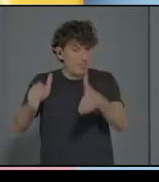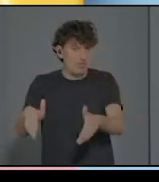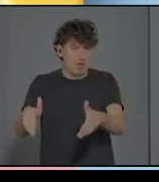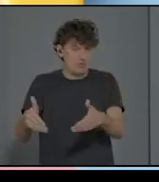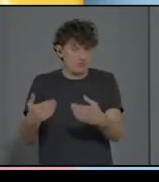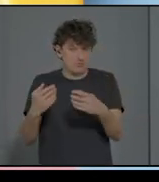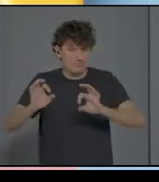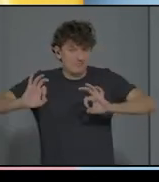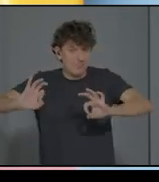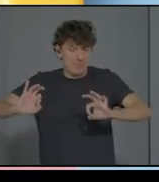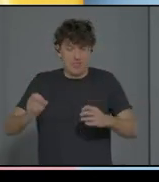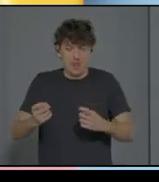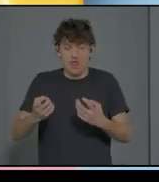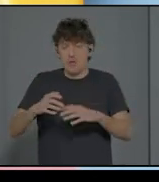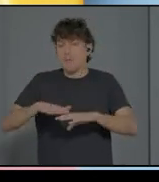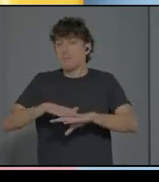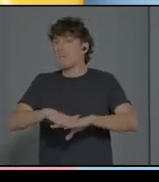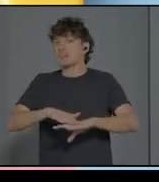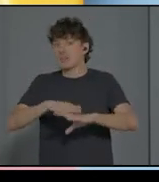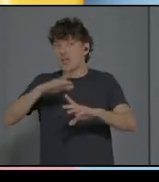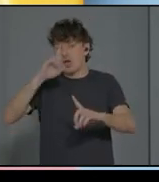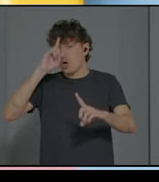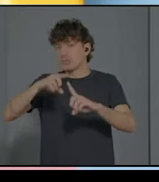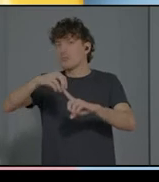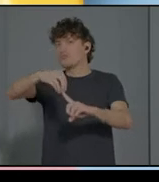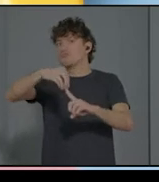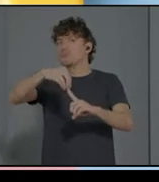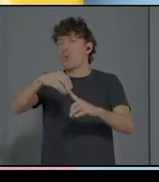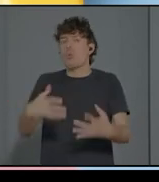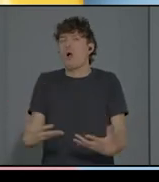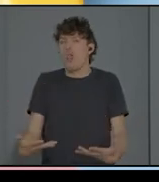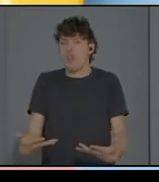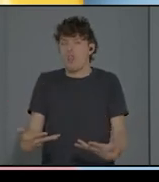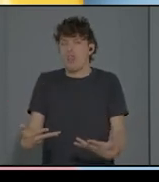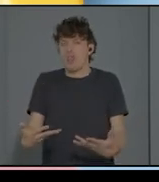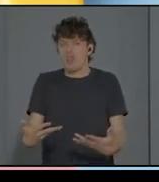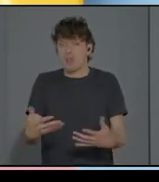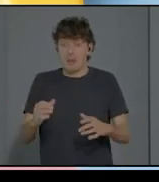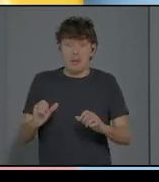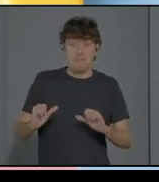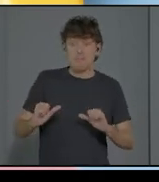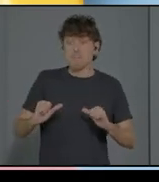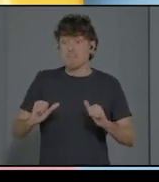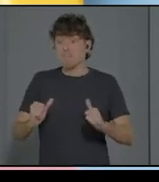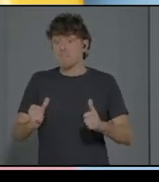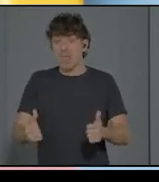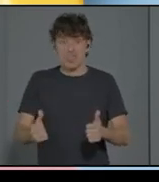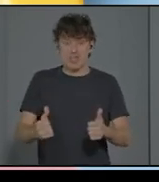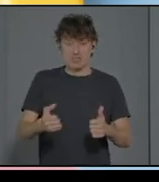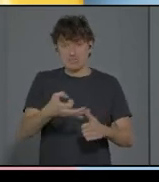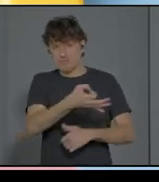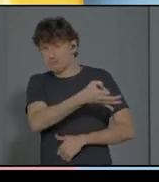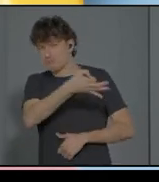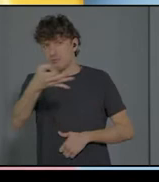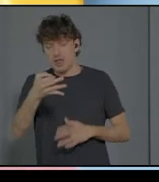fundamental reactivar de forma correcta la relación niño-progenitor.